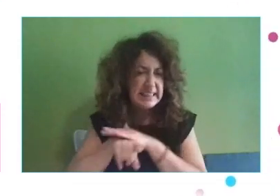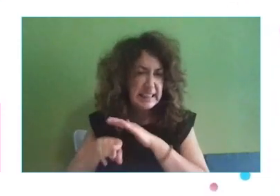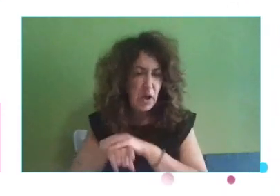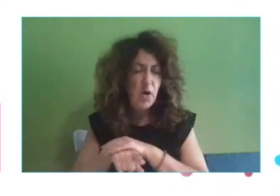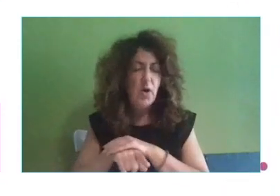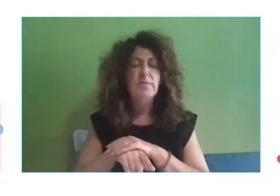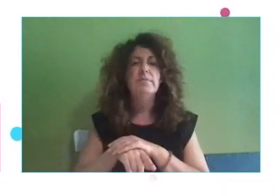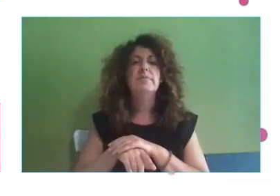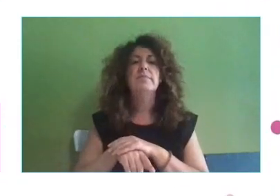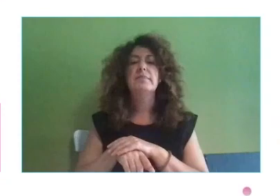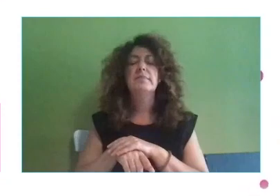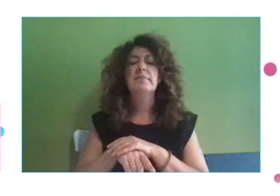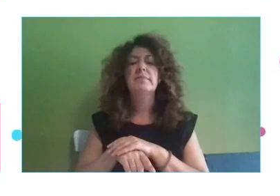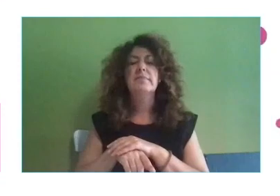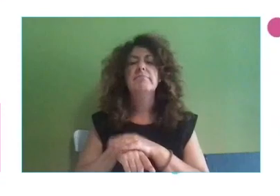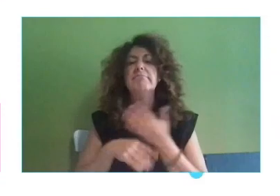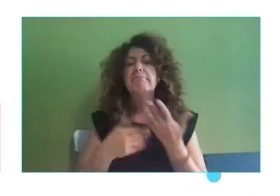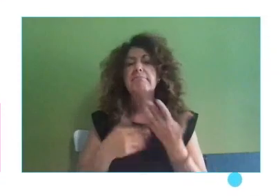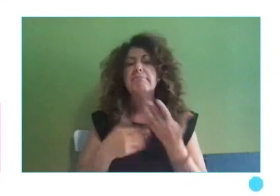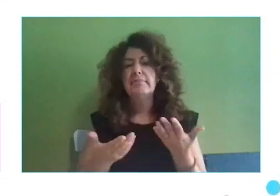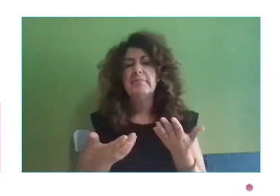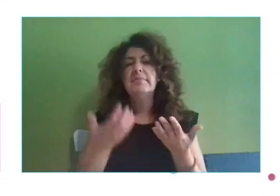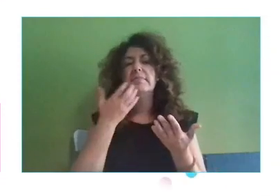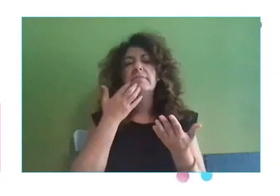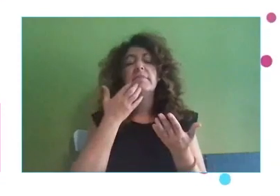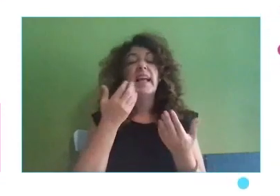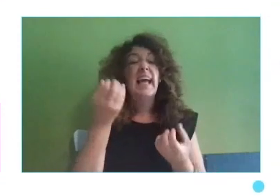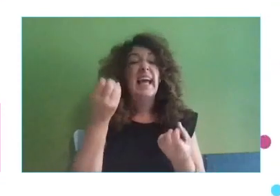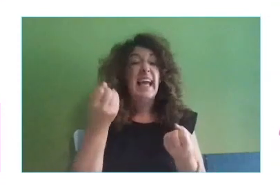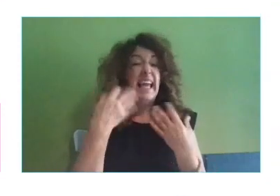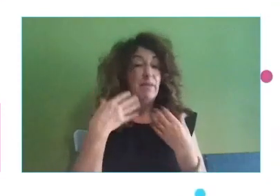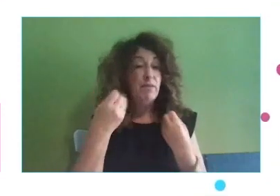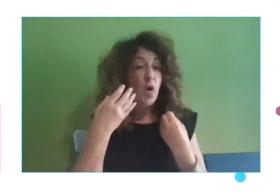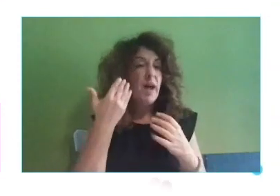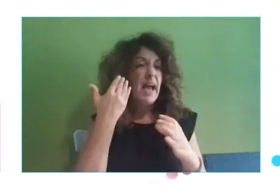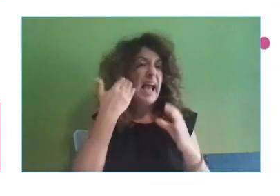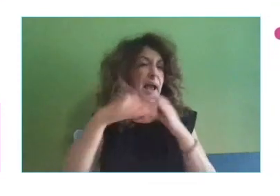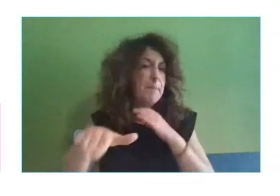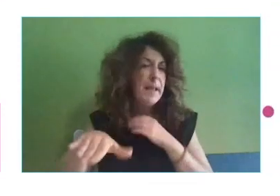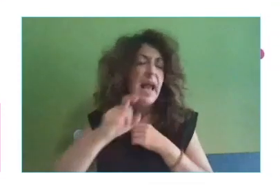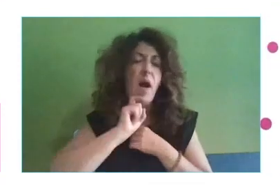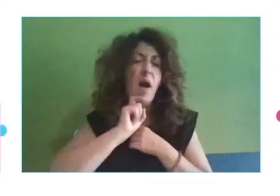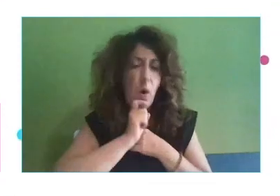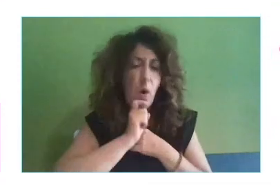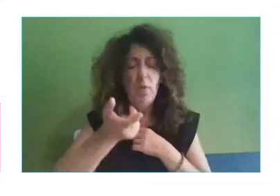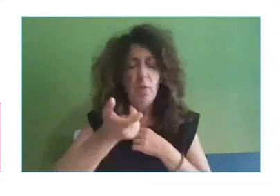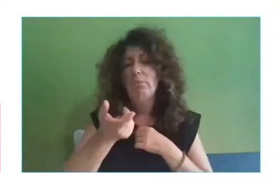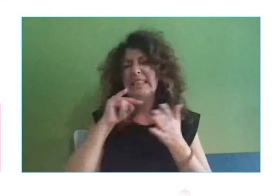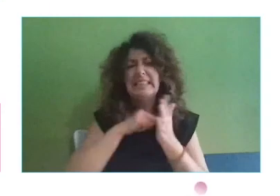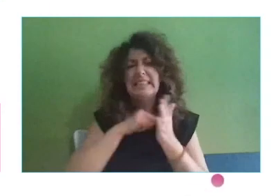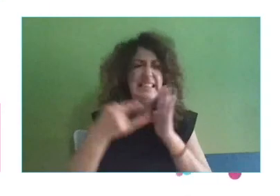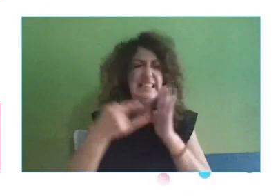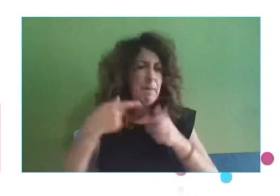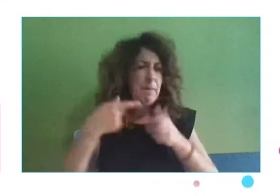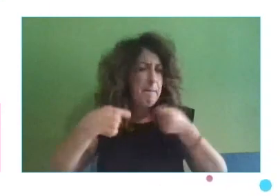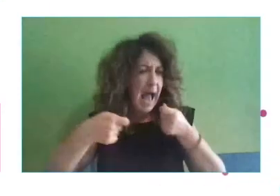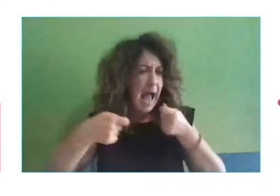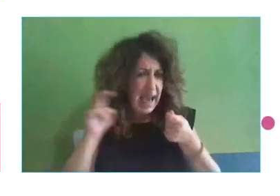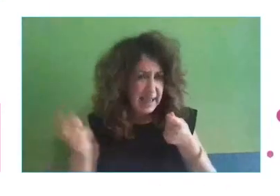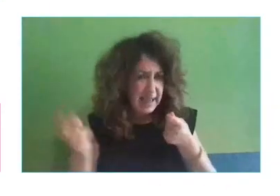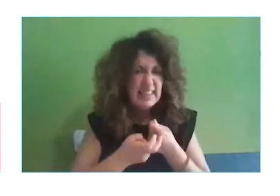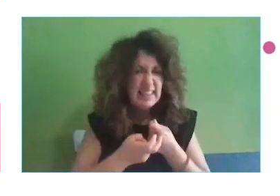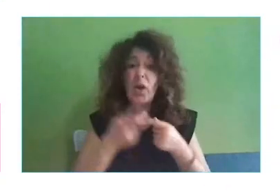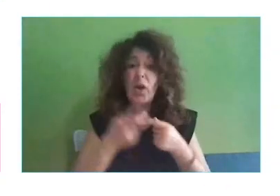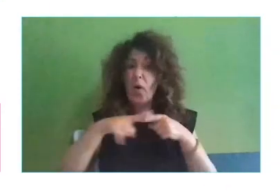saber cómo enviarles información, tener un sistema de email marketing. Bueno, pues todas estas cosas muy importantes